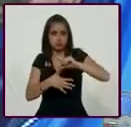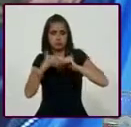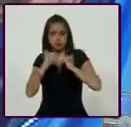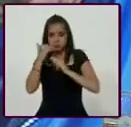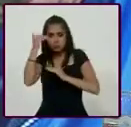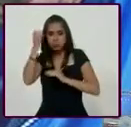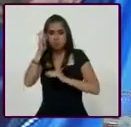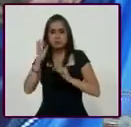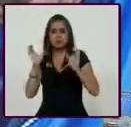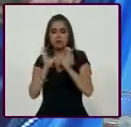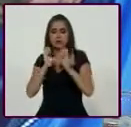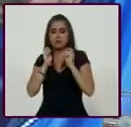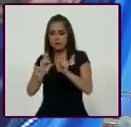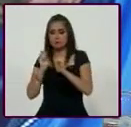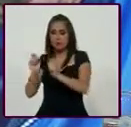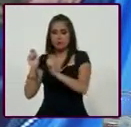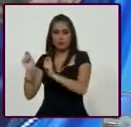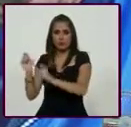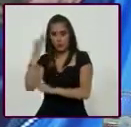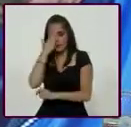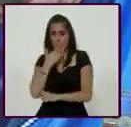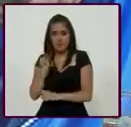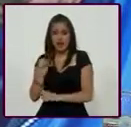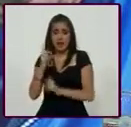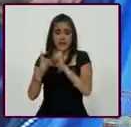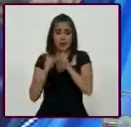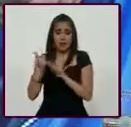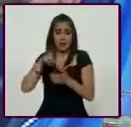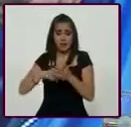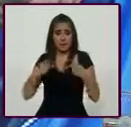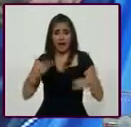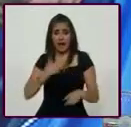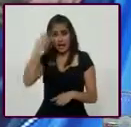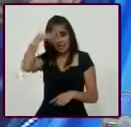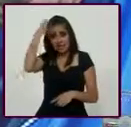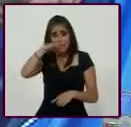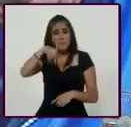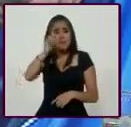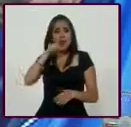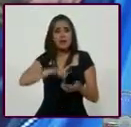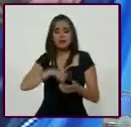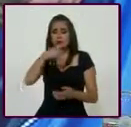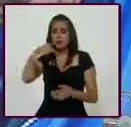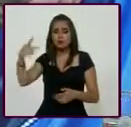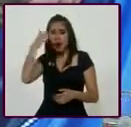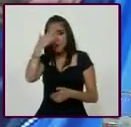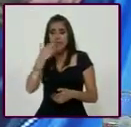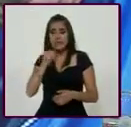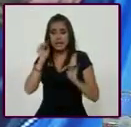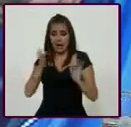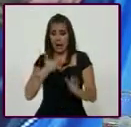certificación de competencias. Las y los deportistas tienen conocimientos, pero no hay ningún documento que avale sus capacidades y sus capacitaciones